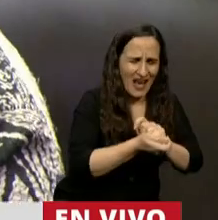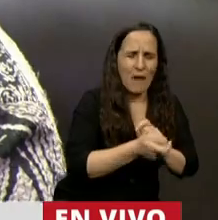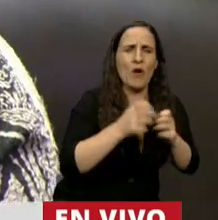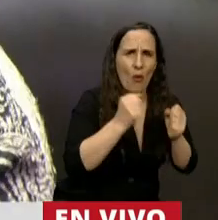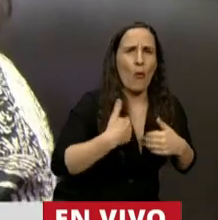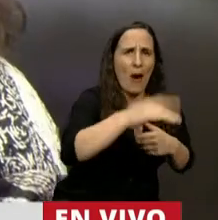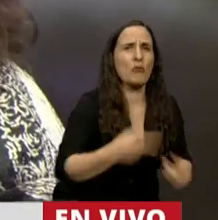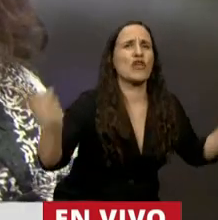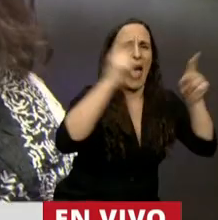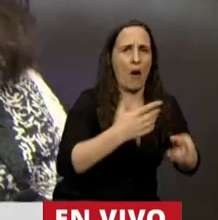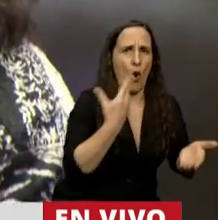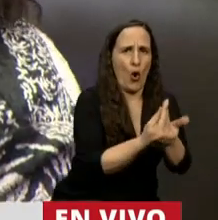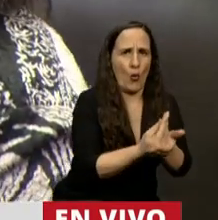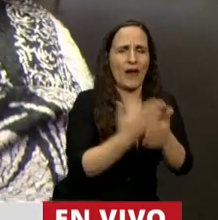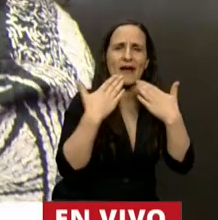volverán a envolver. Gracias.